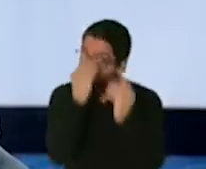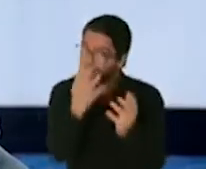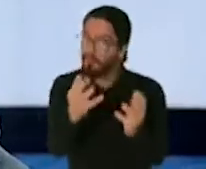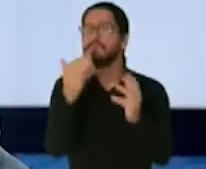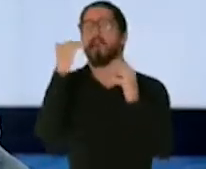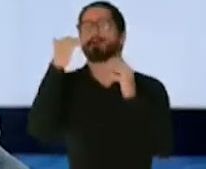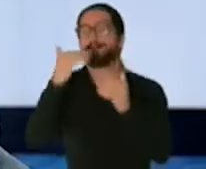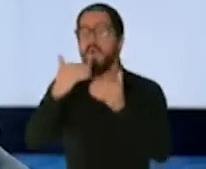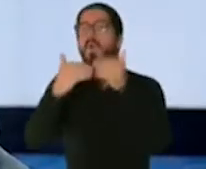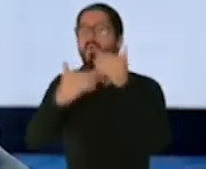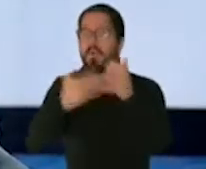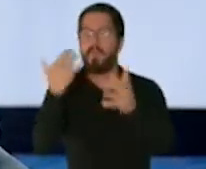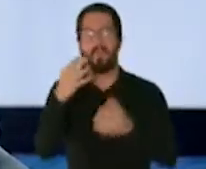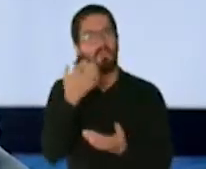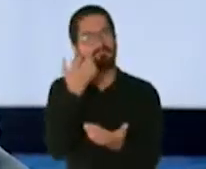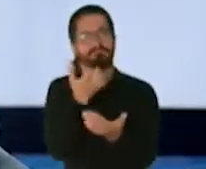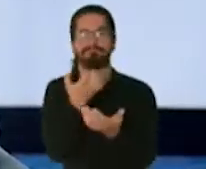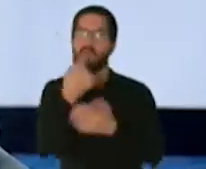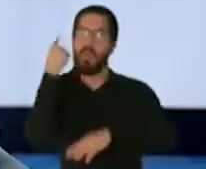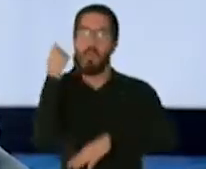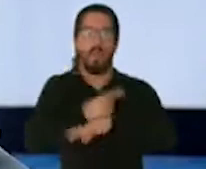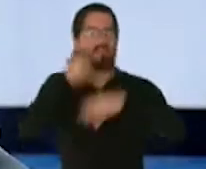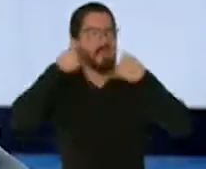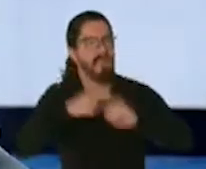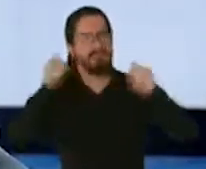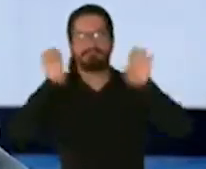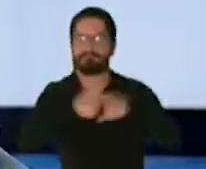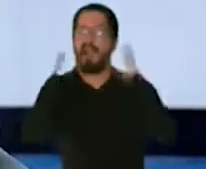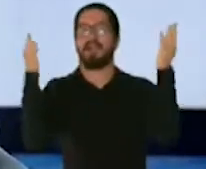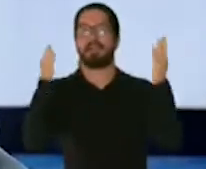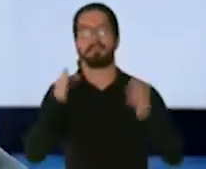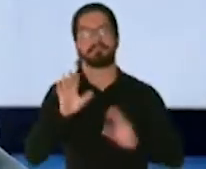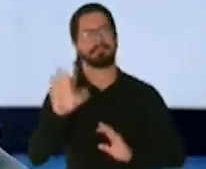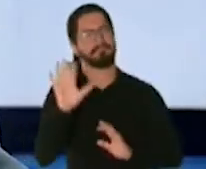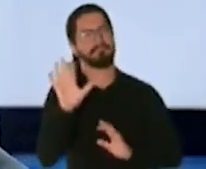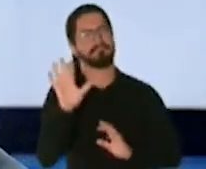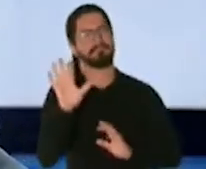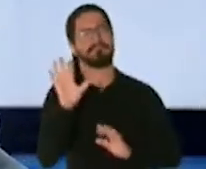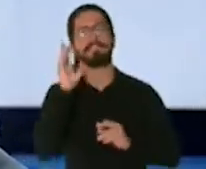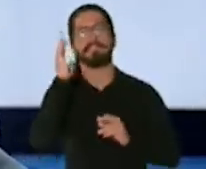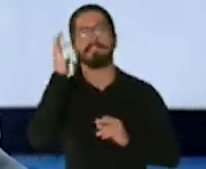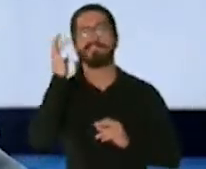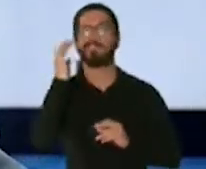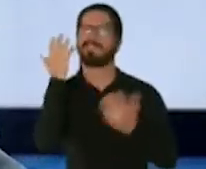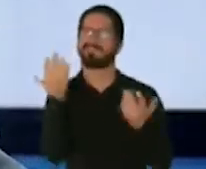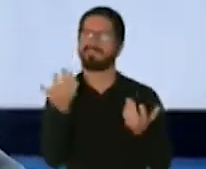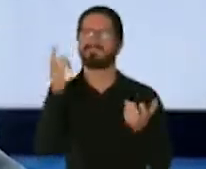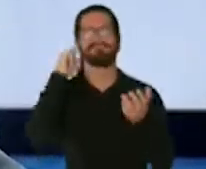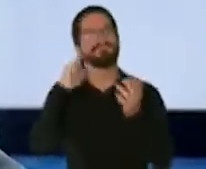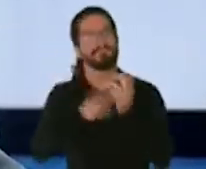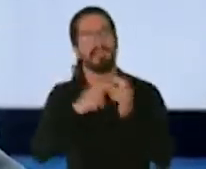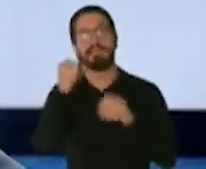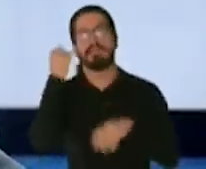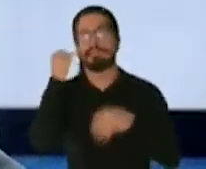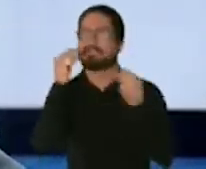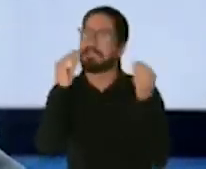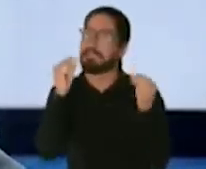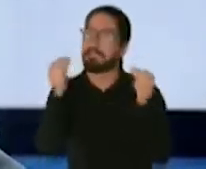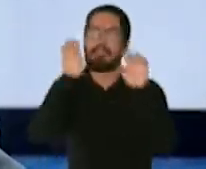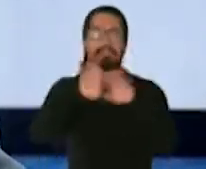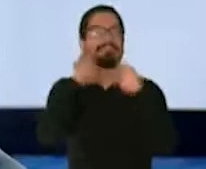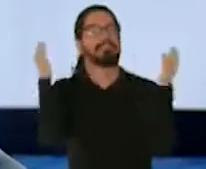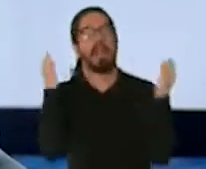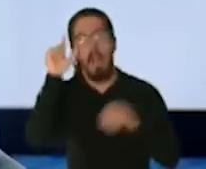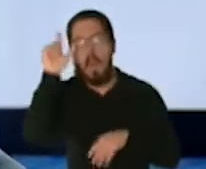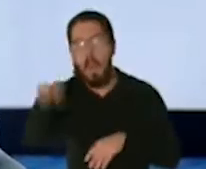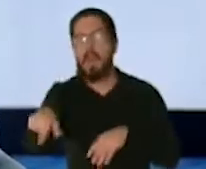parcialmente, no así de repente, es más, cada vez que haces algo abrupto, lo vemos después en las estadísticas, los